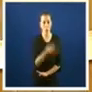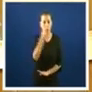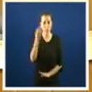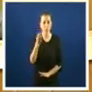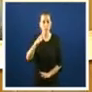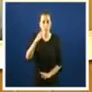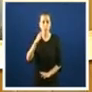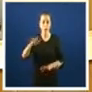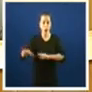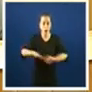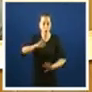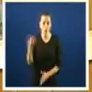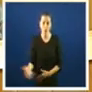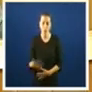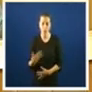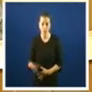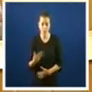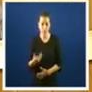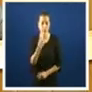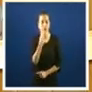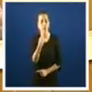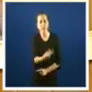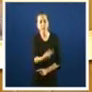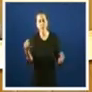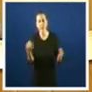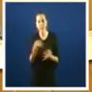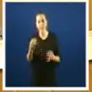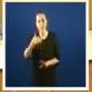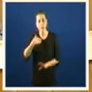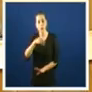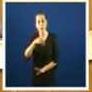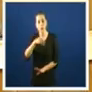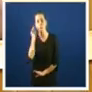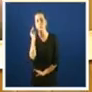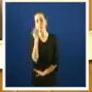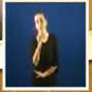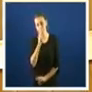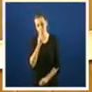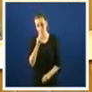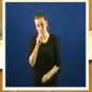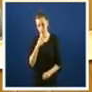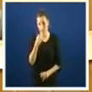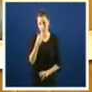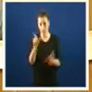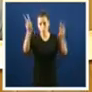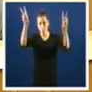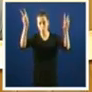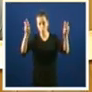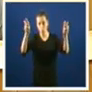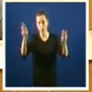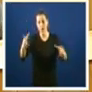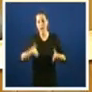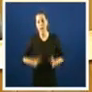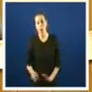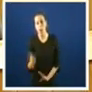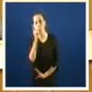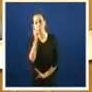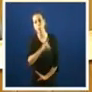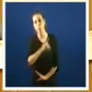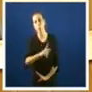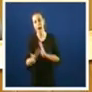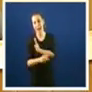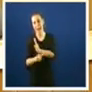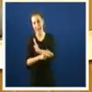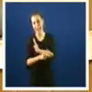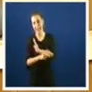O único que di é que lle chamei E digo, abro comillas Hijo de puta, o alcalde